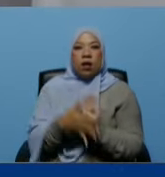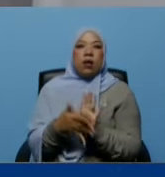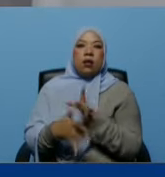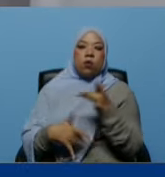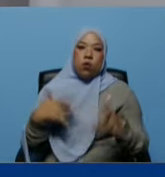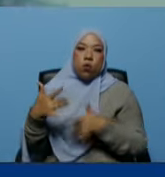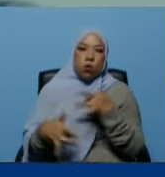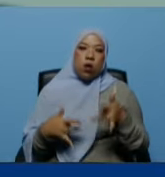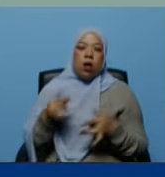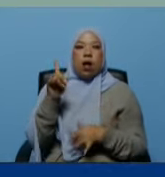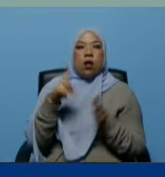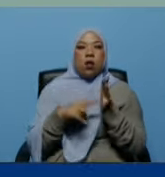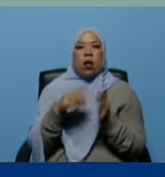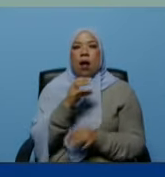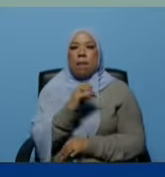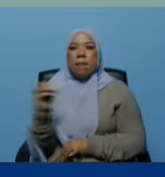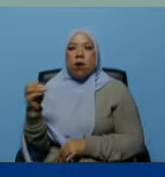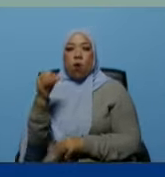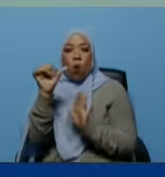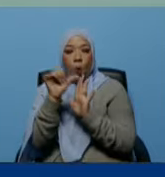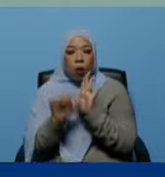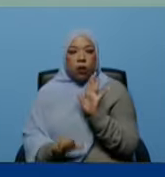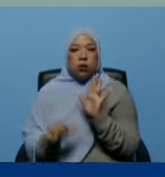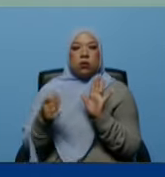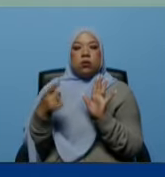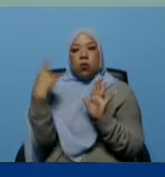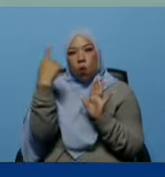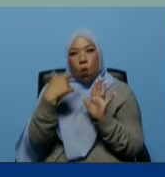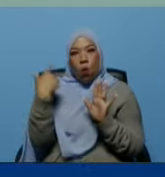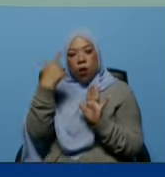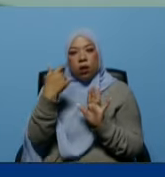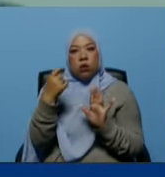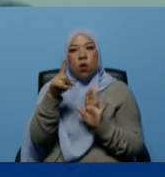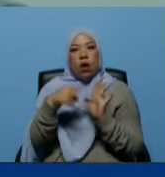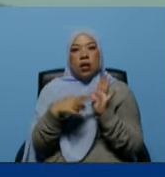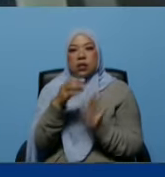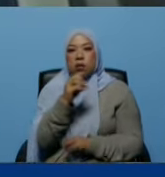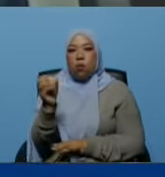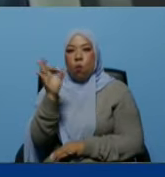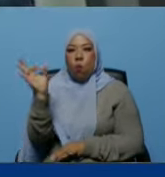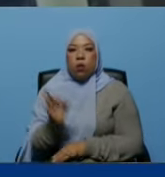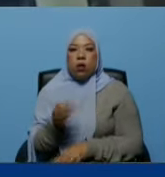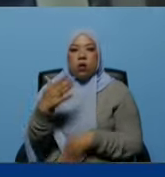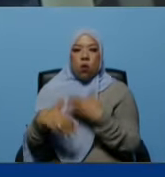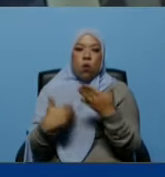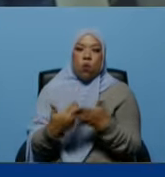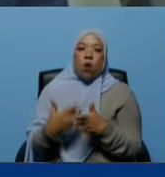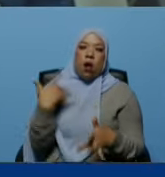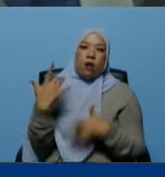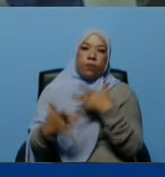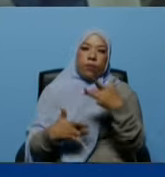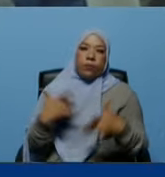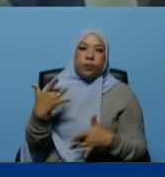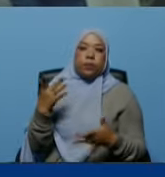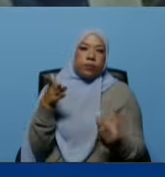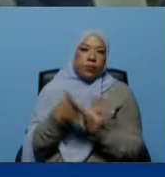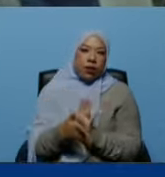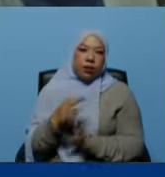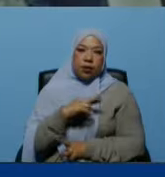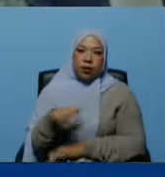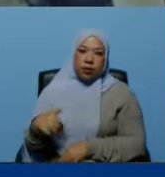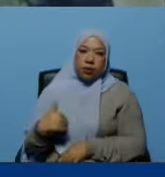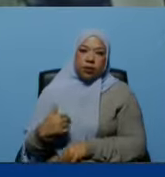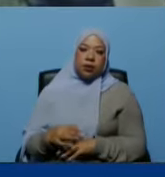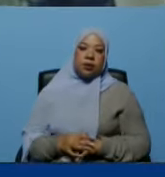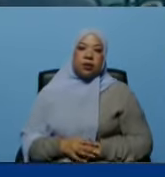de los mil pacientes operados de cataratas de manera 100% gratuita con todos los insumos que usted desde el ministerio de